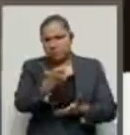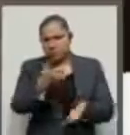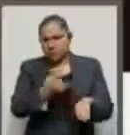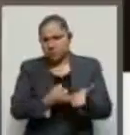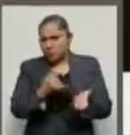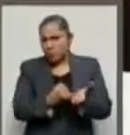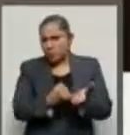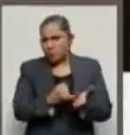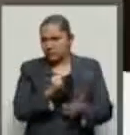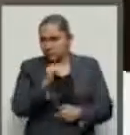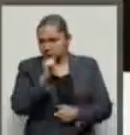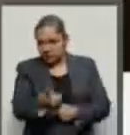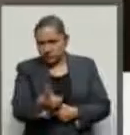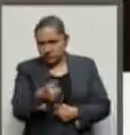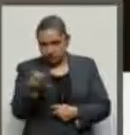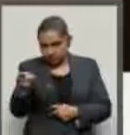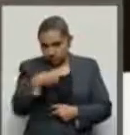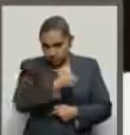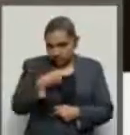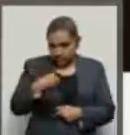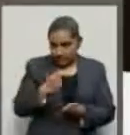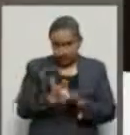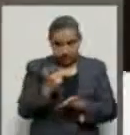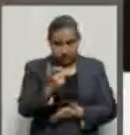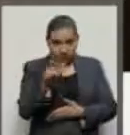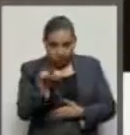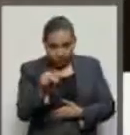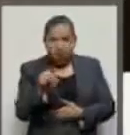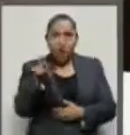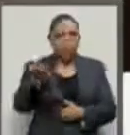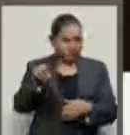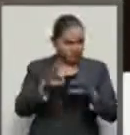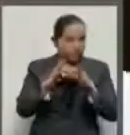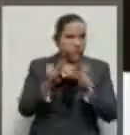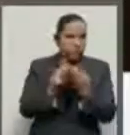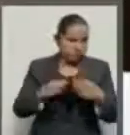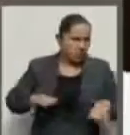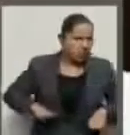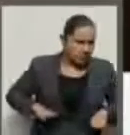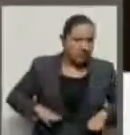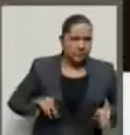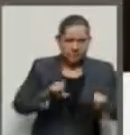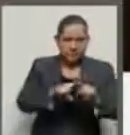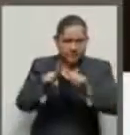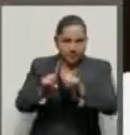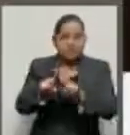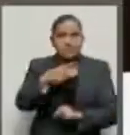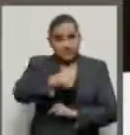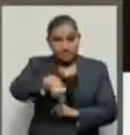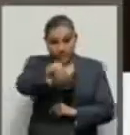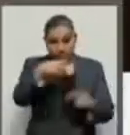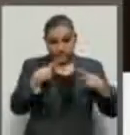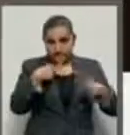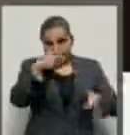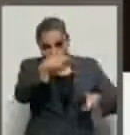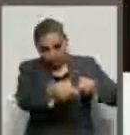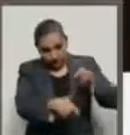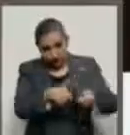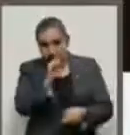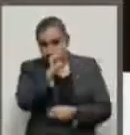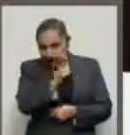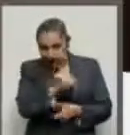Tal es el caso de la continuidad en el apoyo a los contribuyentes de